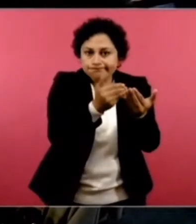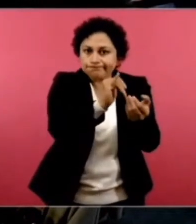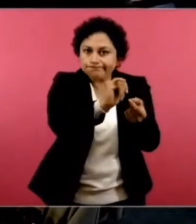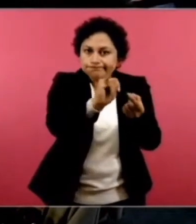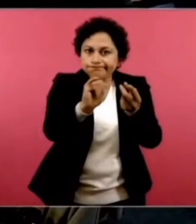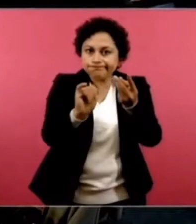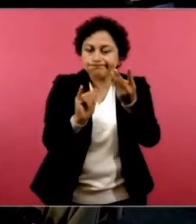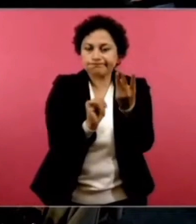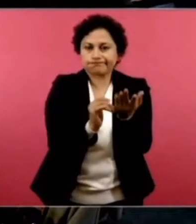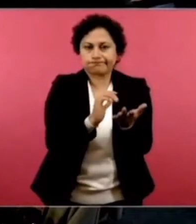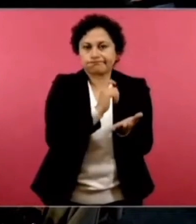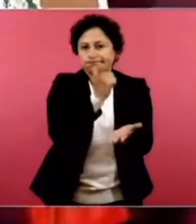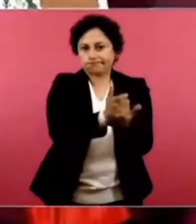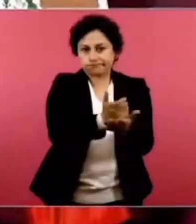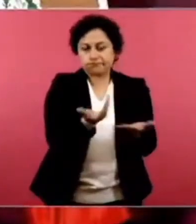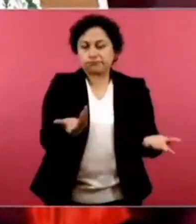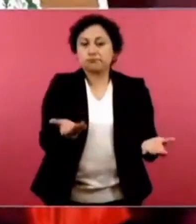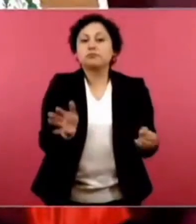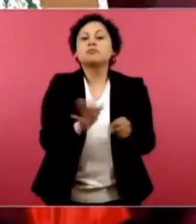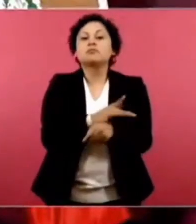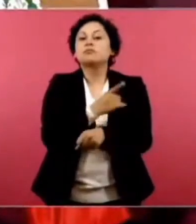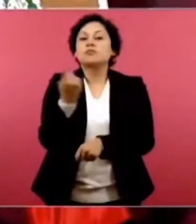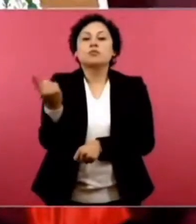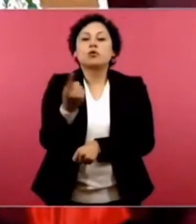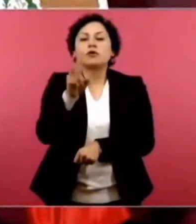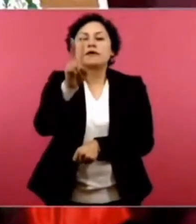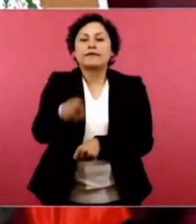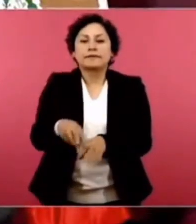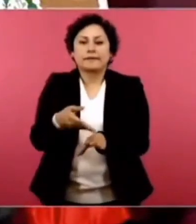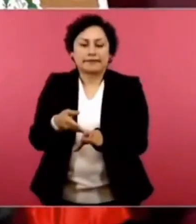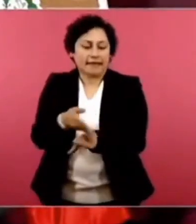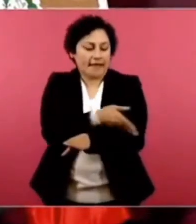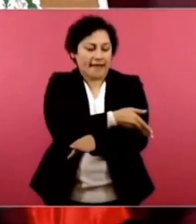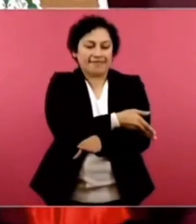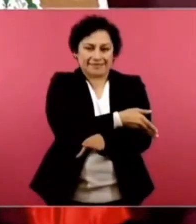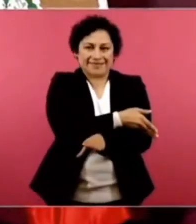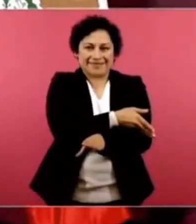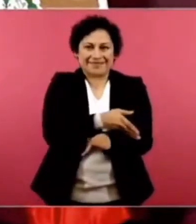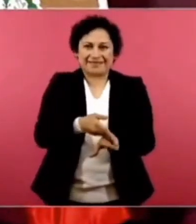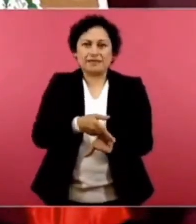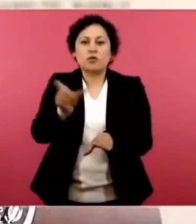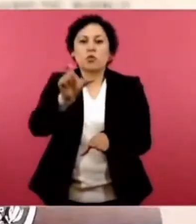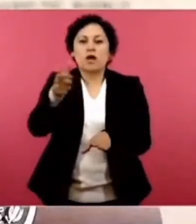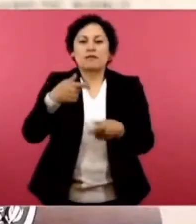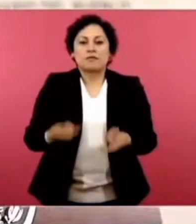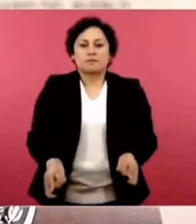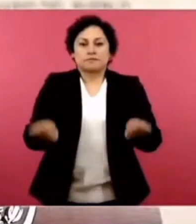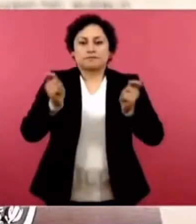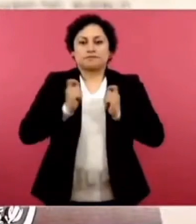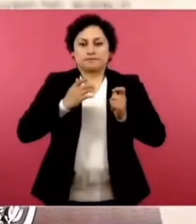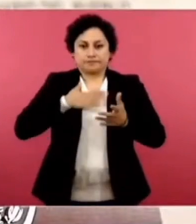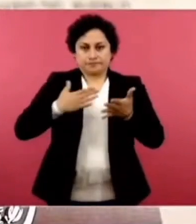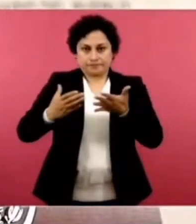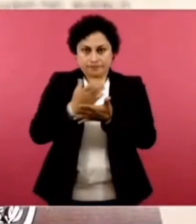contratistas. Porque en los últimos tiempos, cuando ya gané la presidencia,